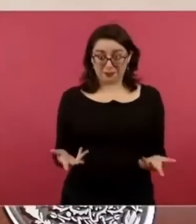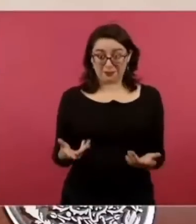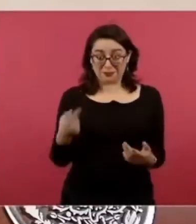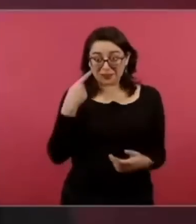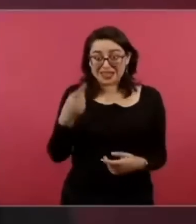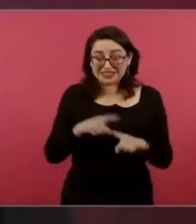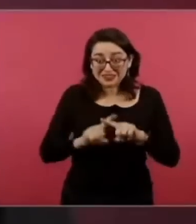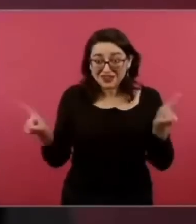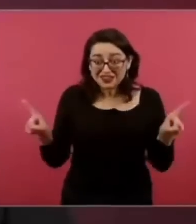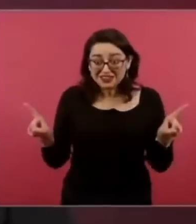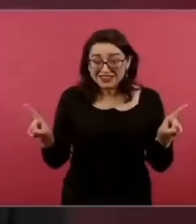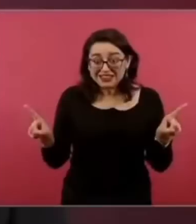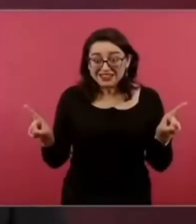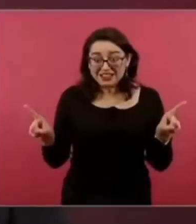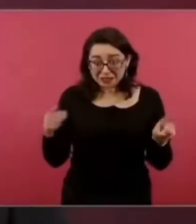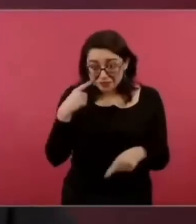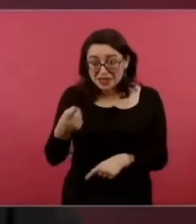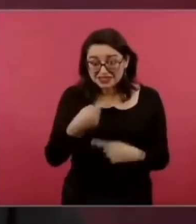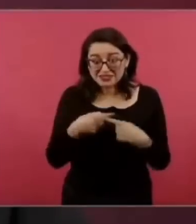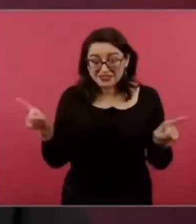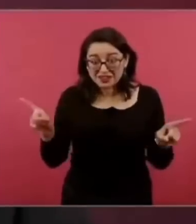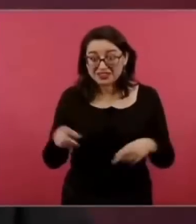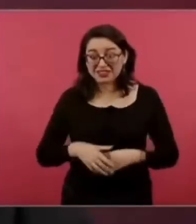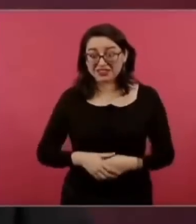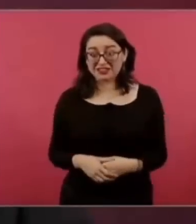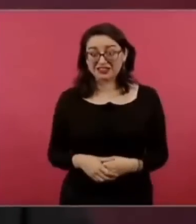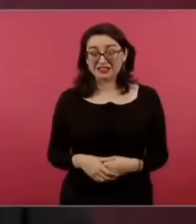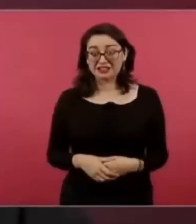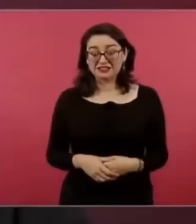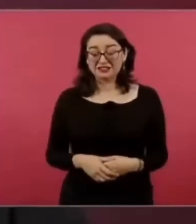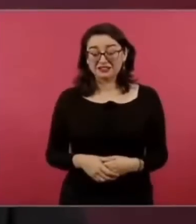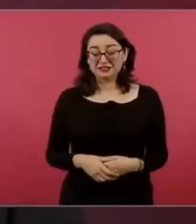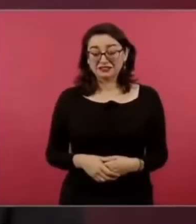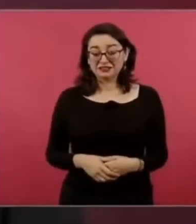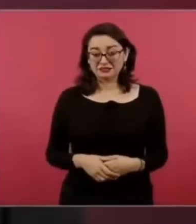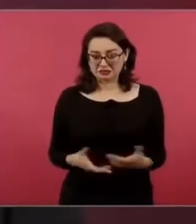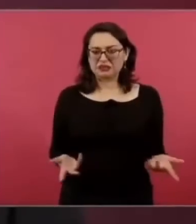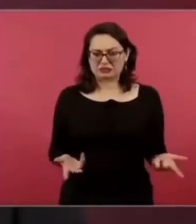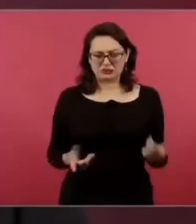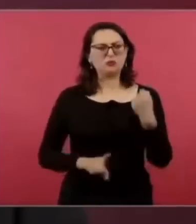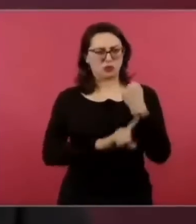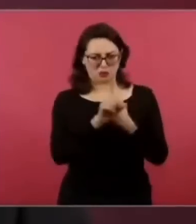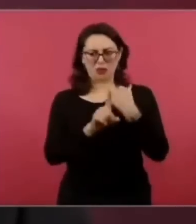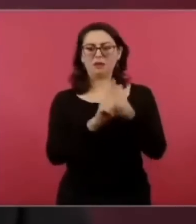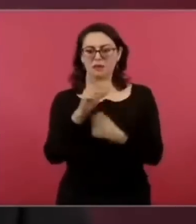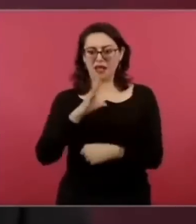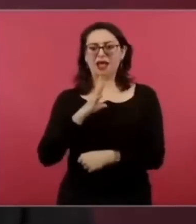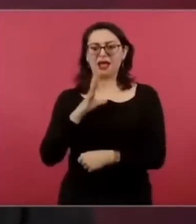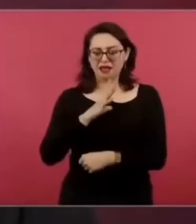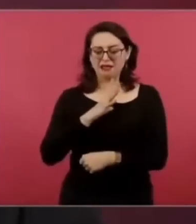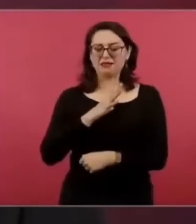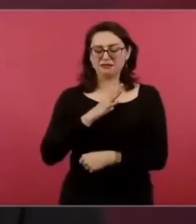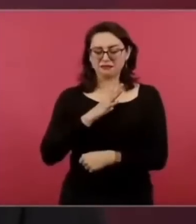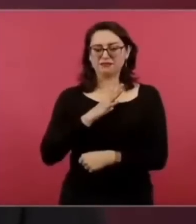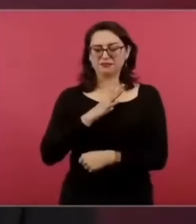sea, aún con todo esto. También lo digo